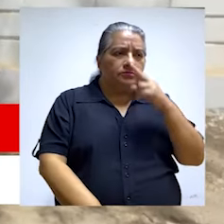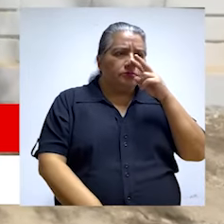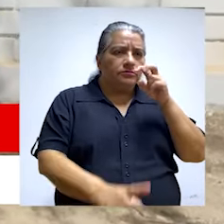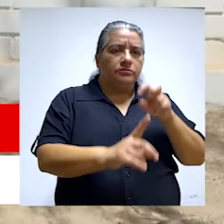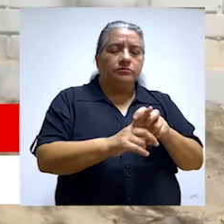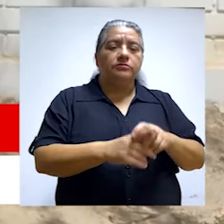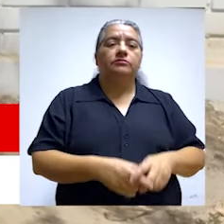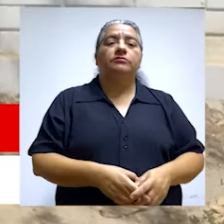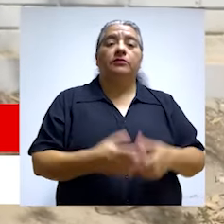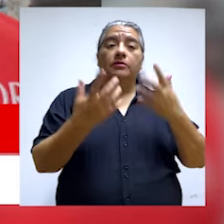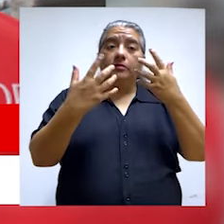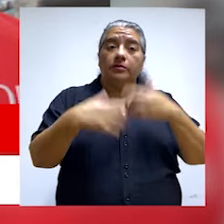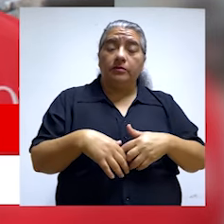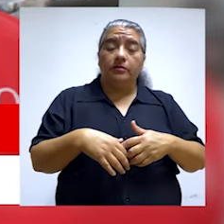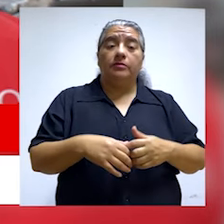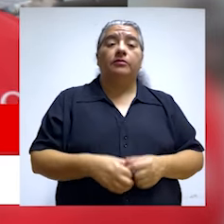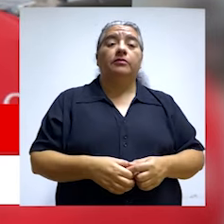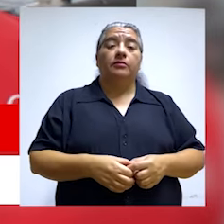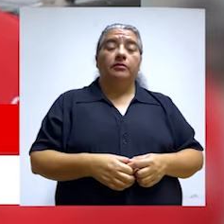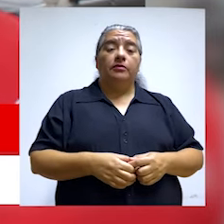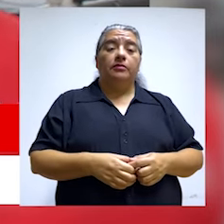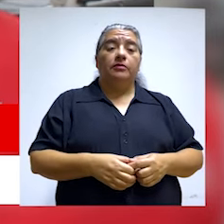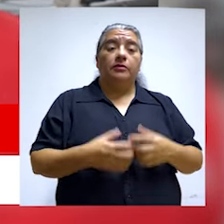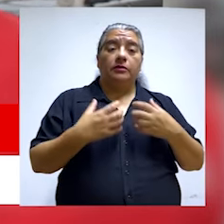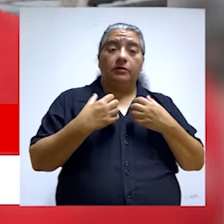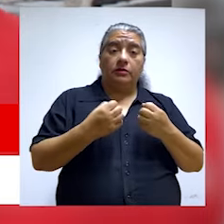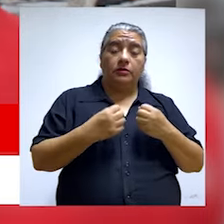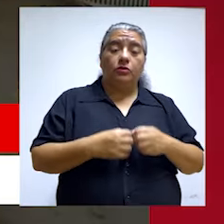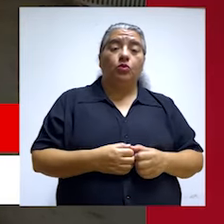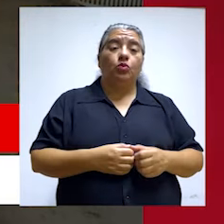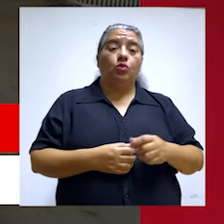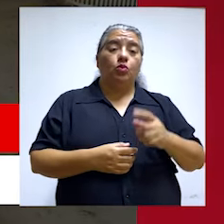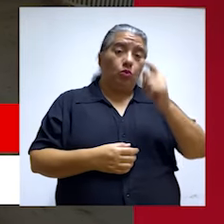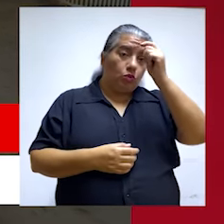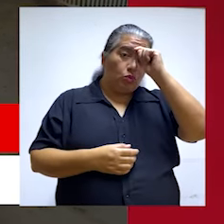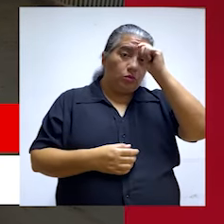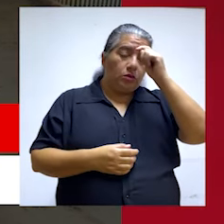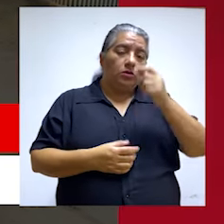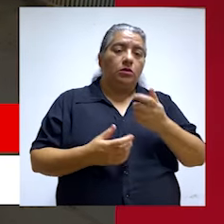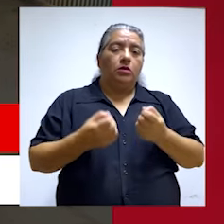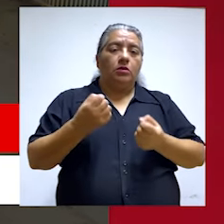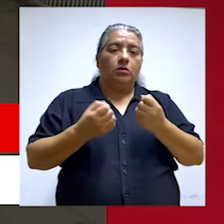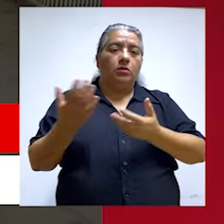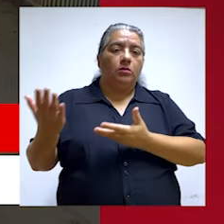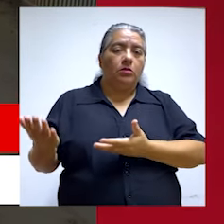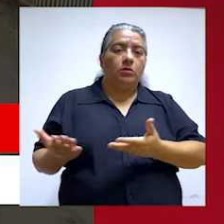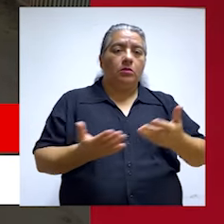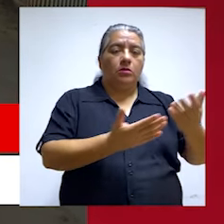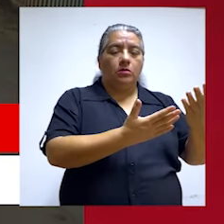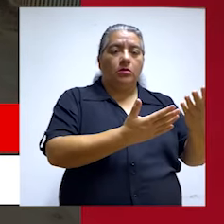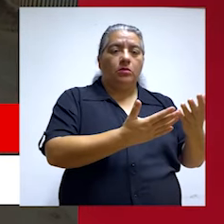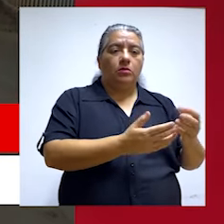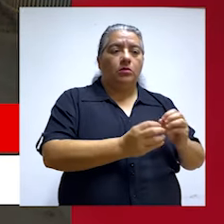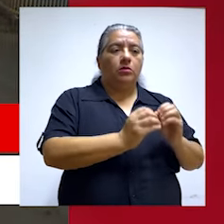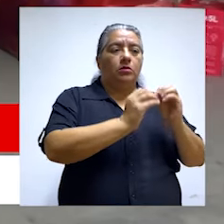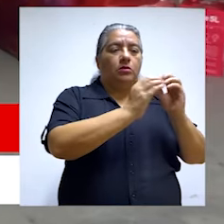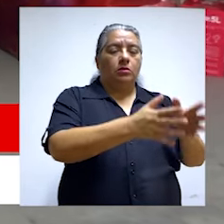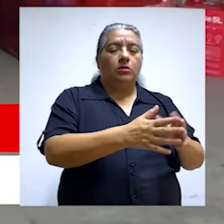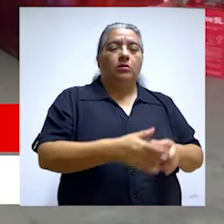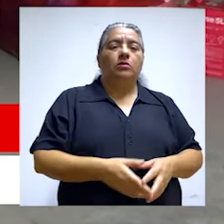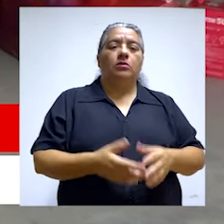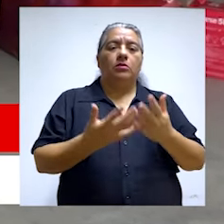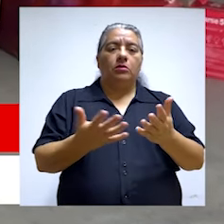Detectamos que la empresa contratada por la Dirección Regional de Salud Tumbes para el transporte, recojo y disposición final de los residuos sólidos